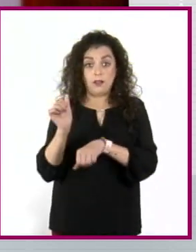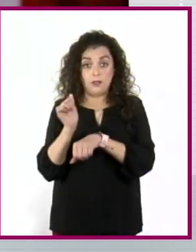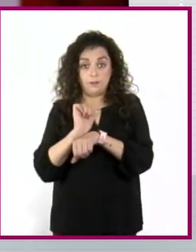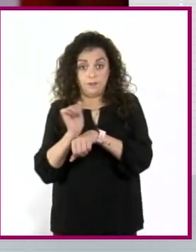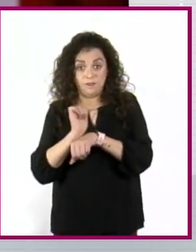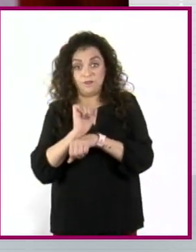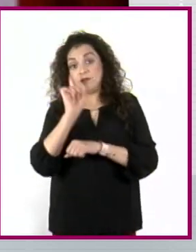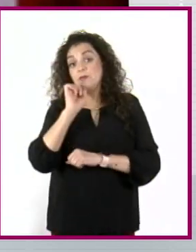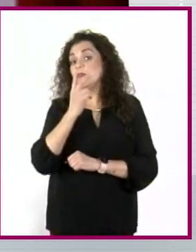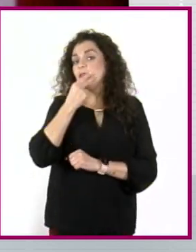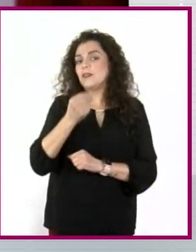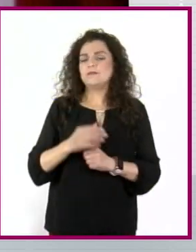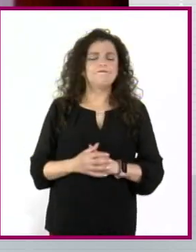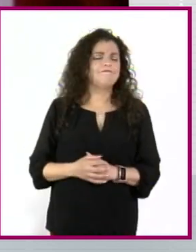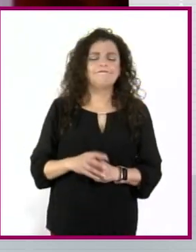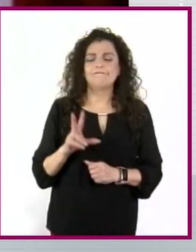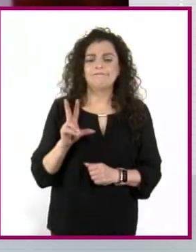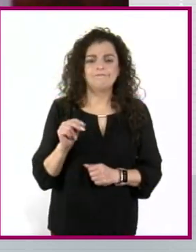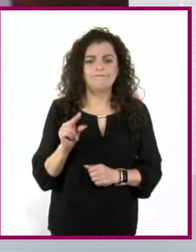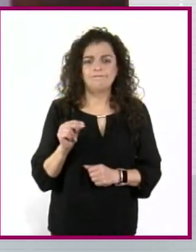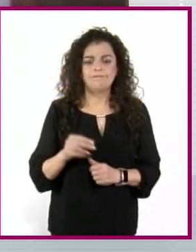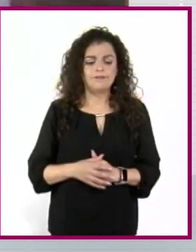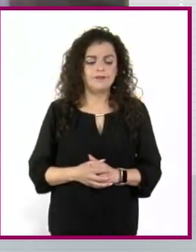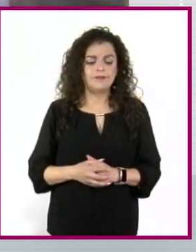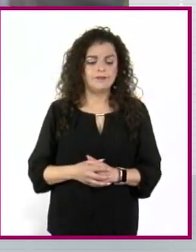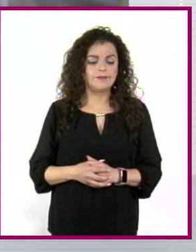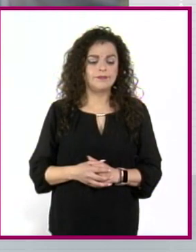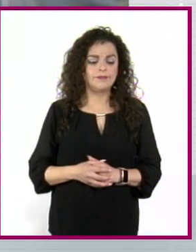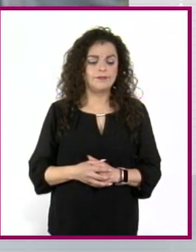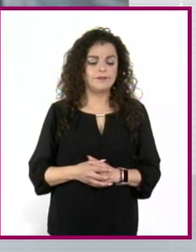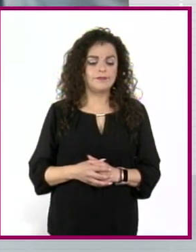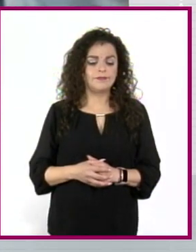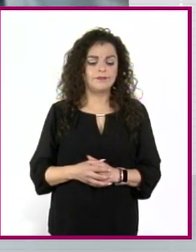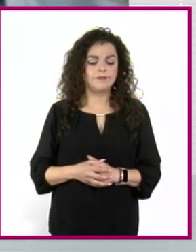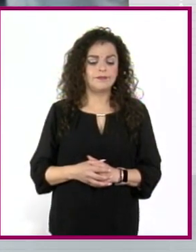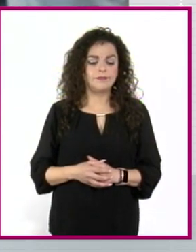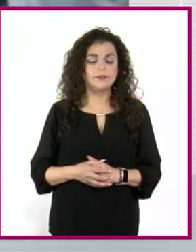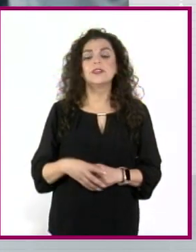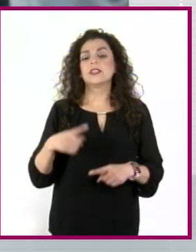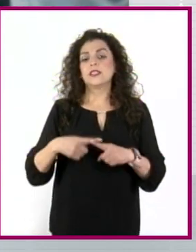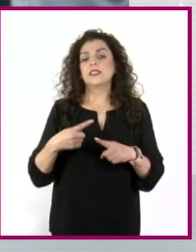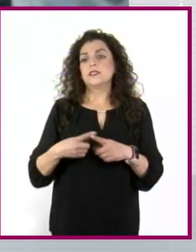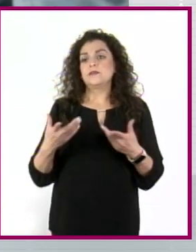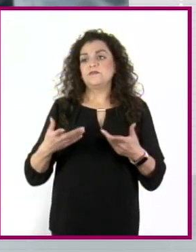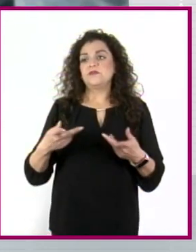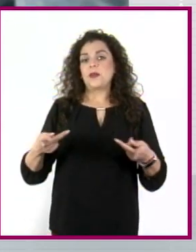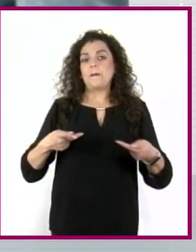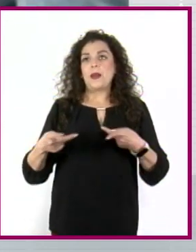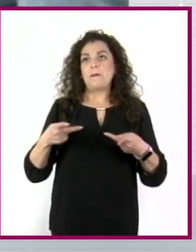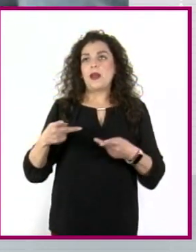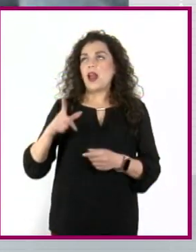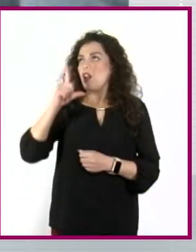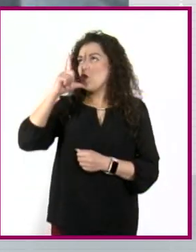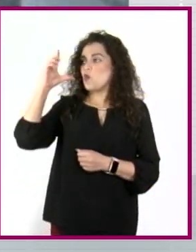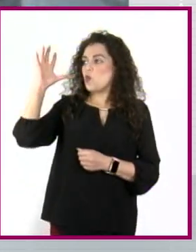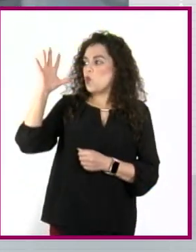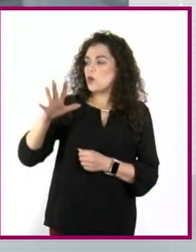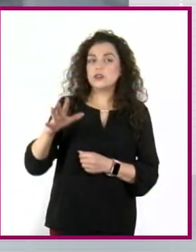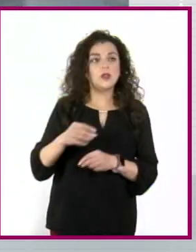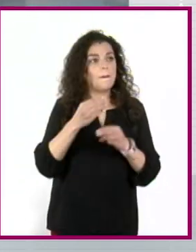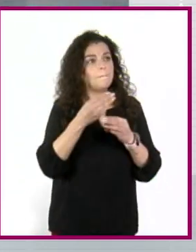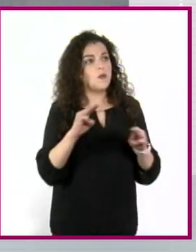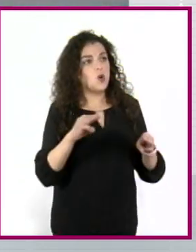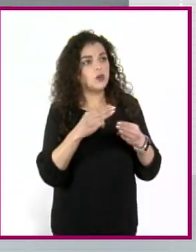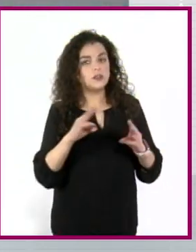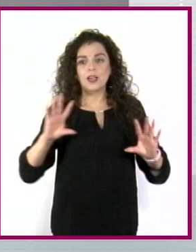¿no? Que también hay quien prepara el caminaje, quien prepara las luces, quien prepara la música. Entonces, se convierte en una colectividad